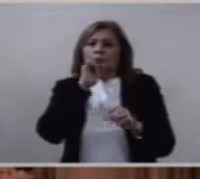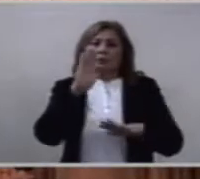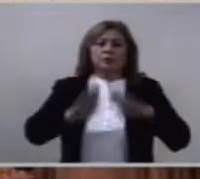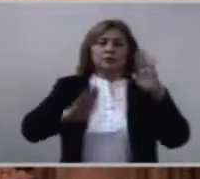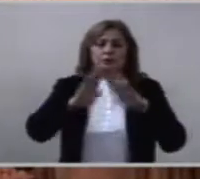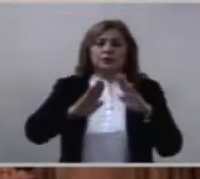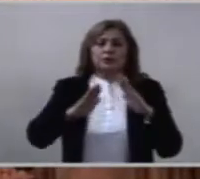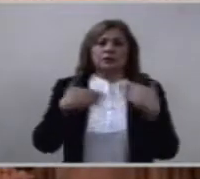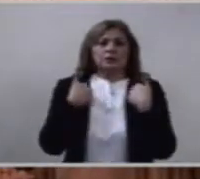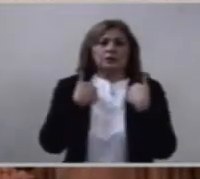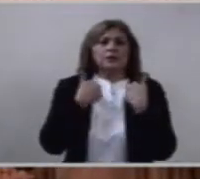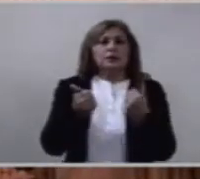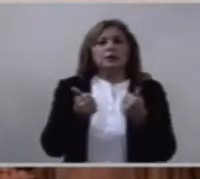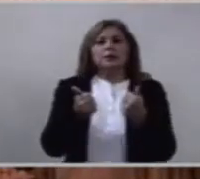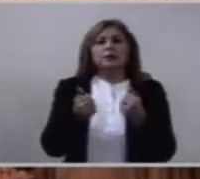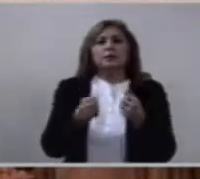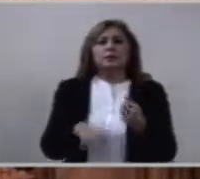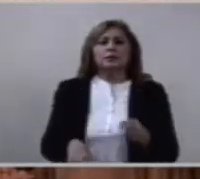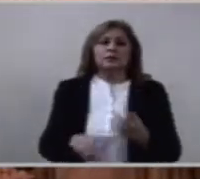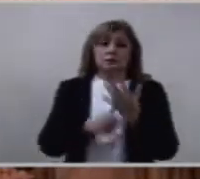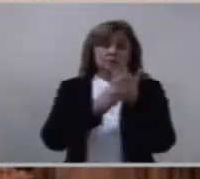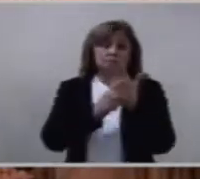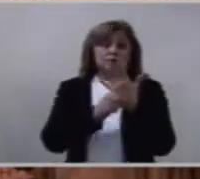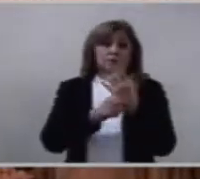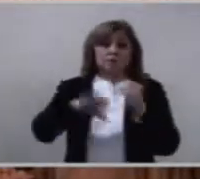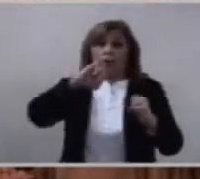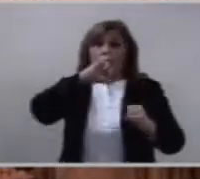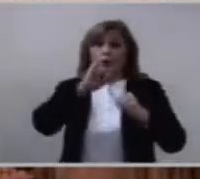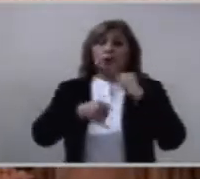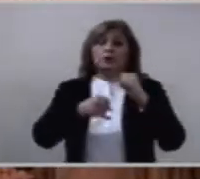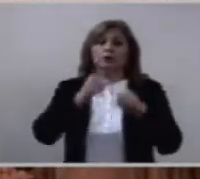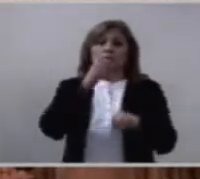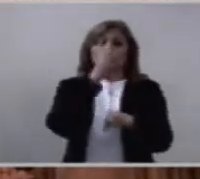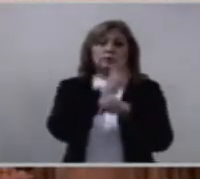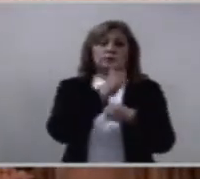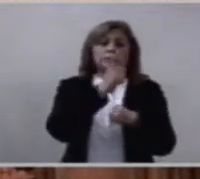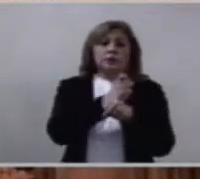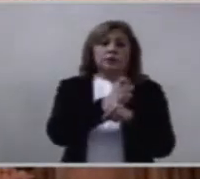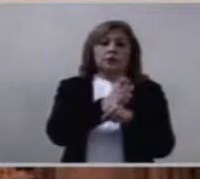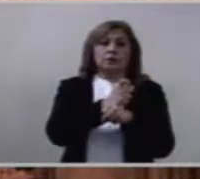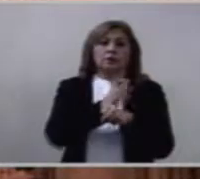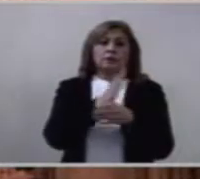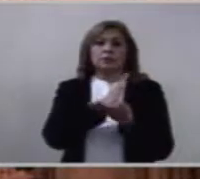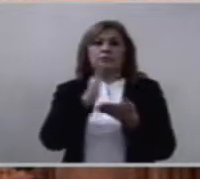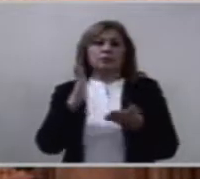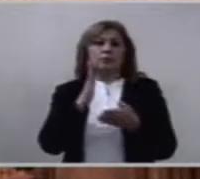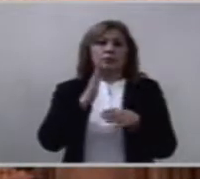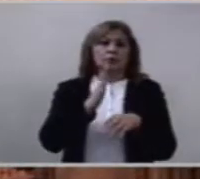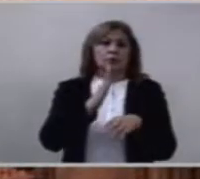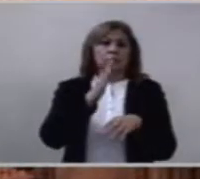serán los primeros y los primeros serán los últimos.